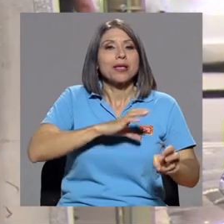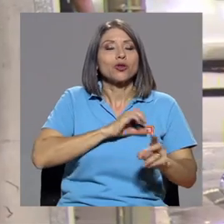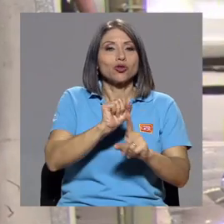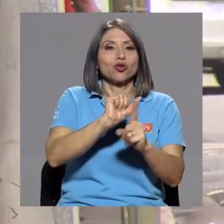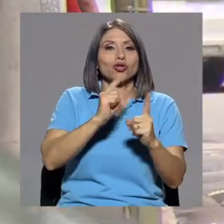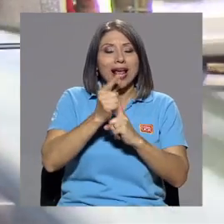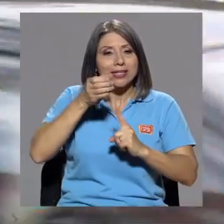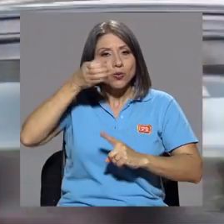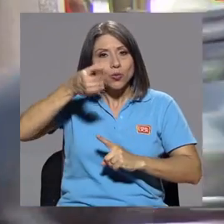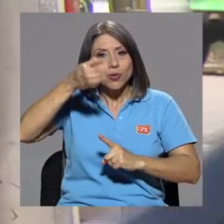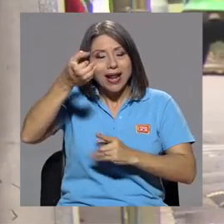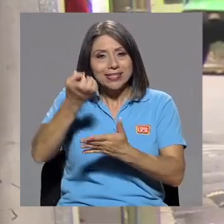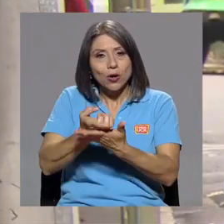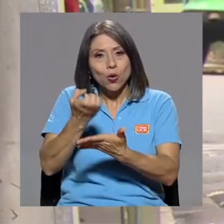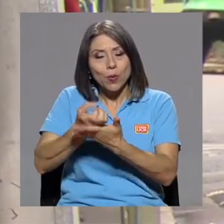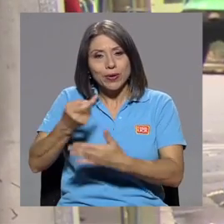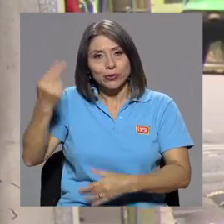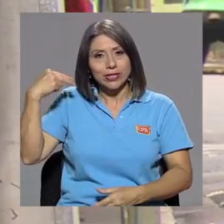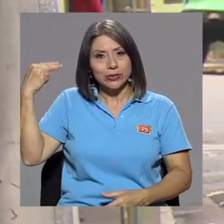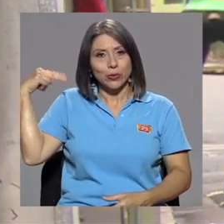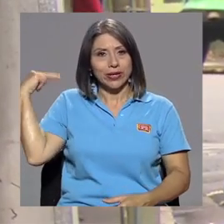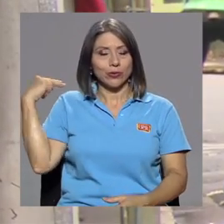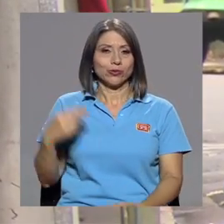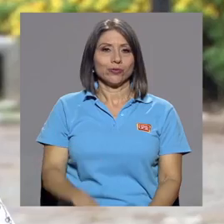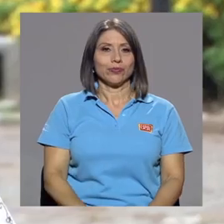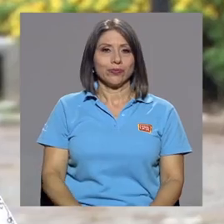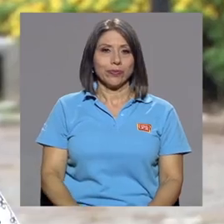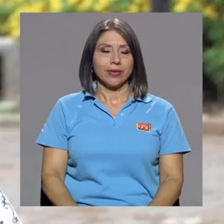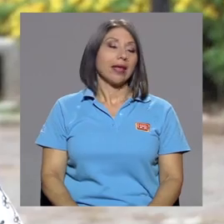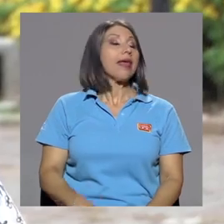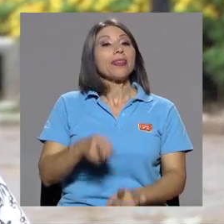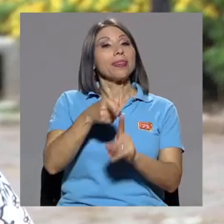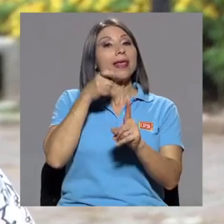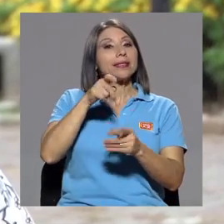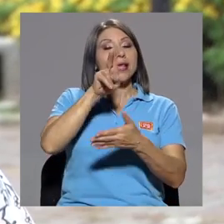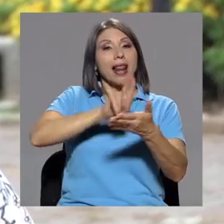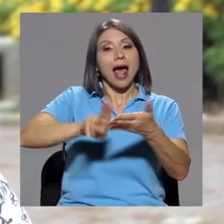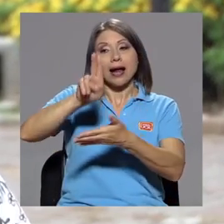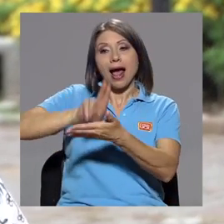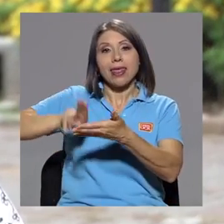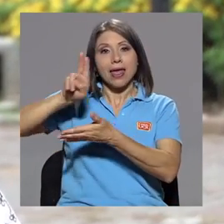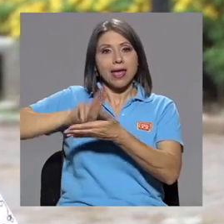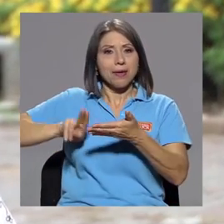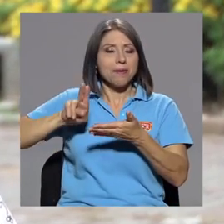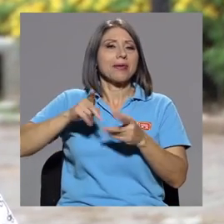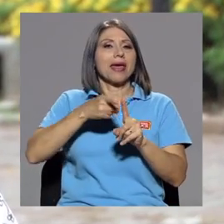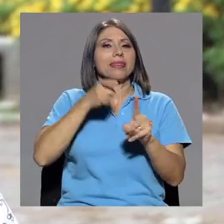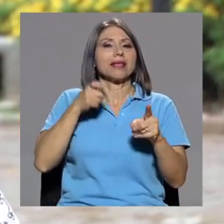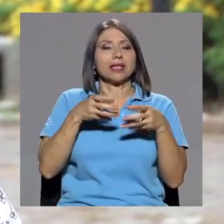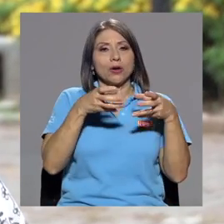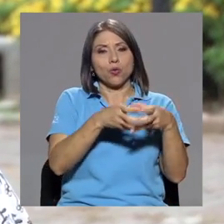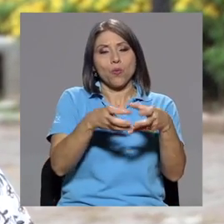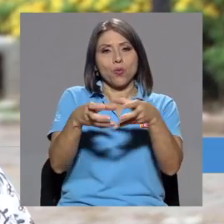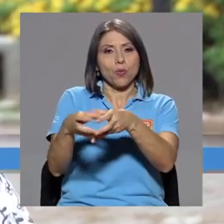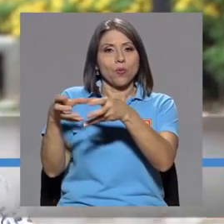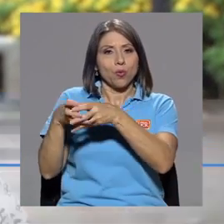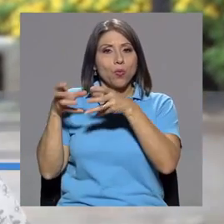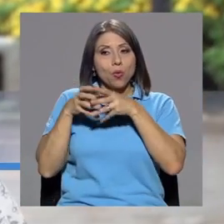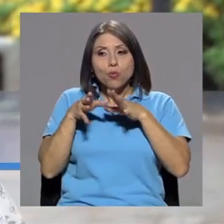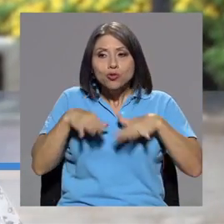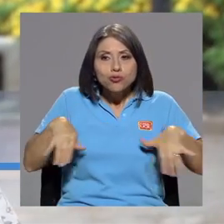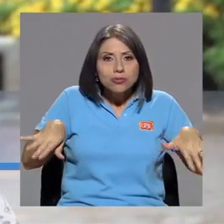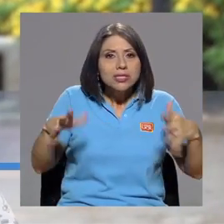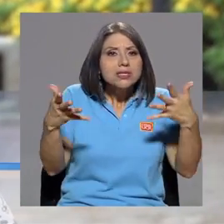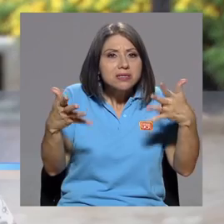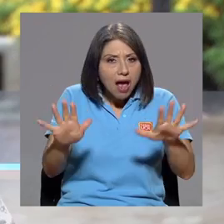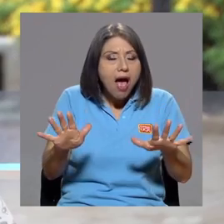económicos e históricos. Desde las academias, desde las universidades, desde los colectivos también, se